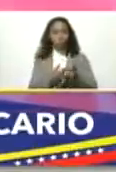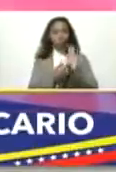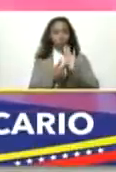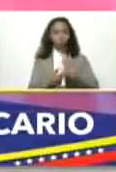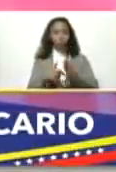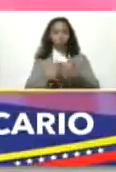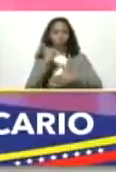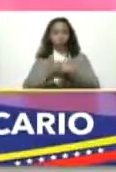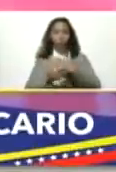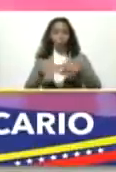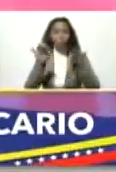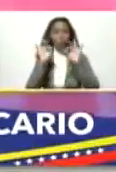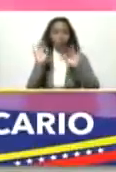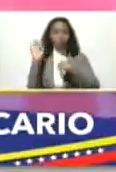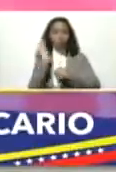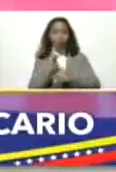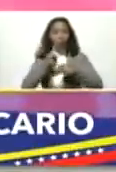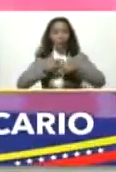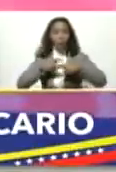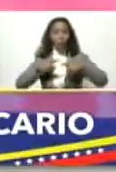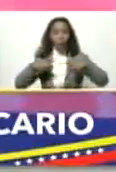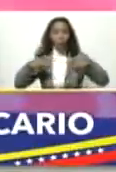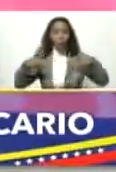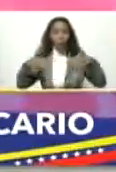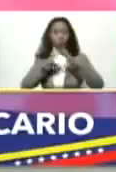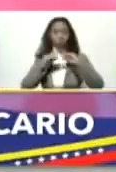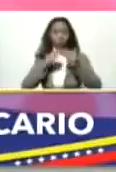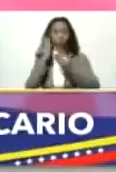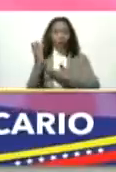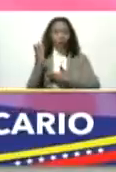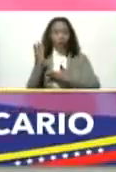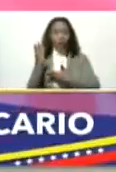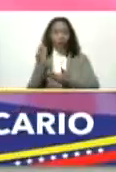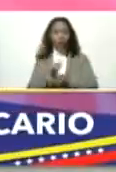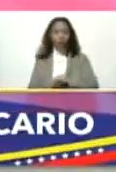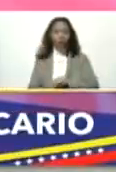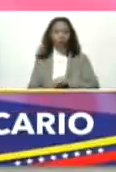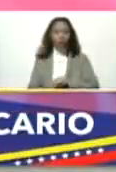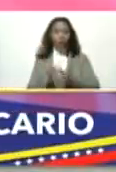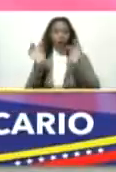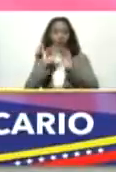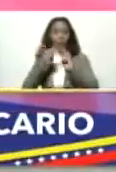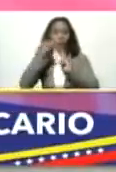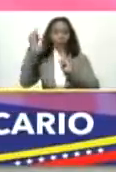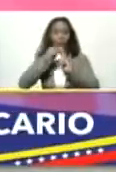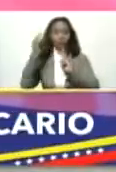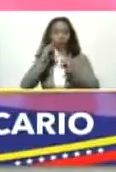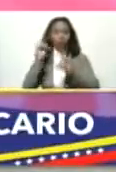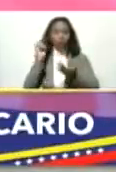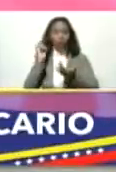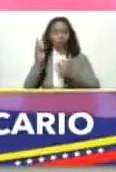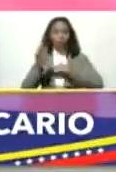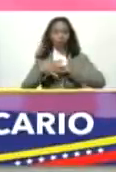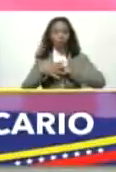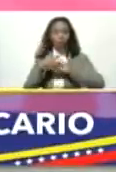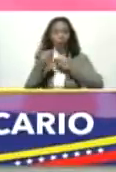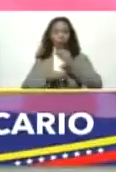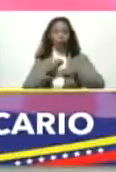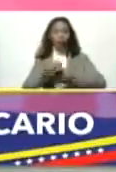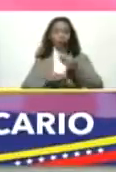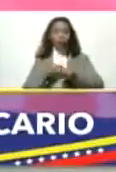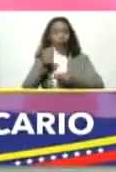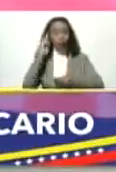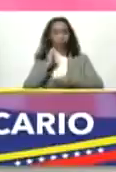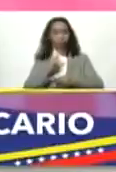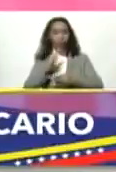especiales de cómo se ha venido incrementando toda y afianzando las plataformas tecnológicas para consolidar el